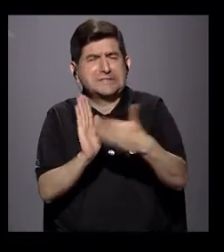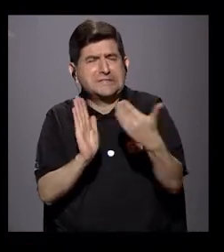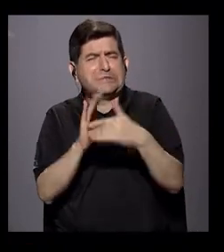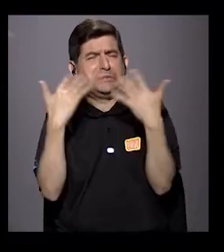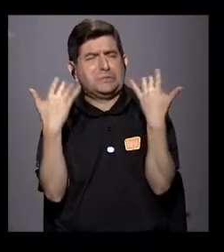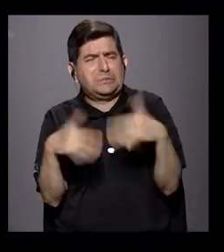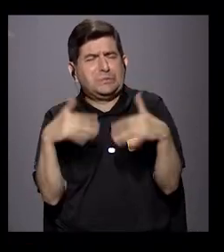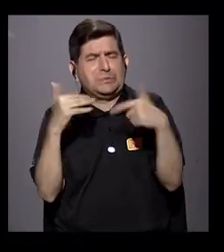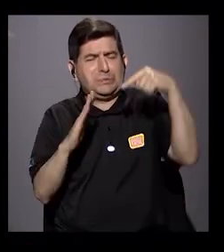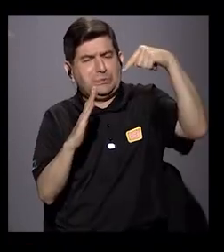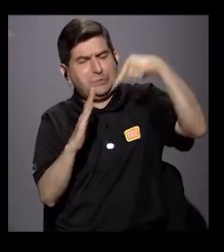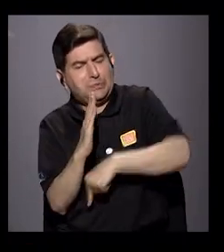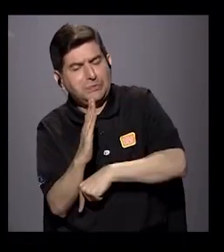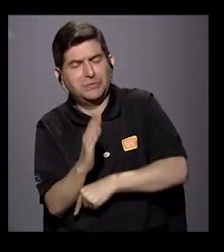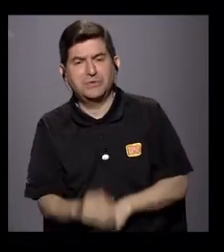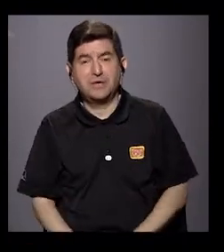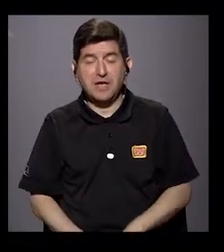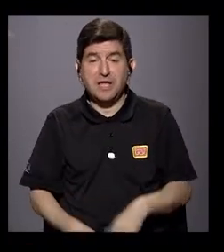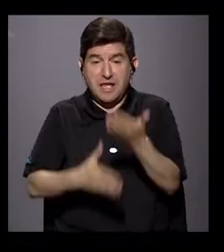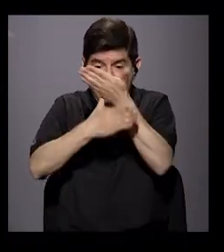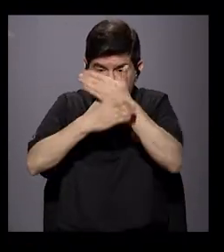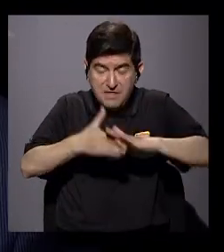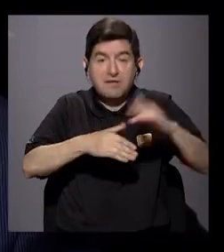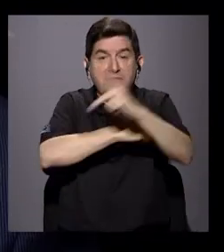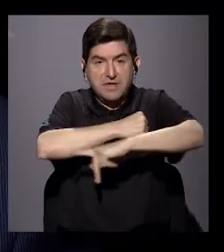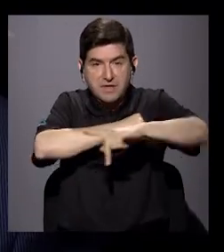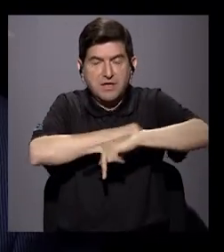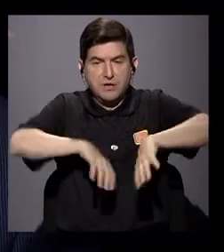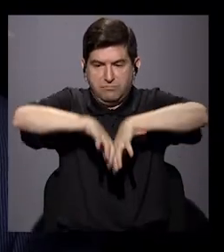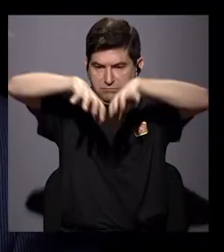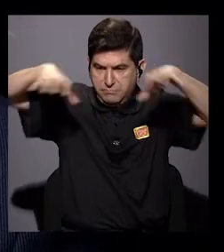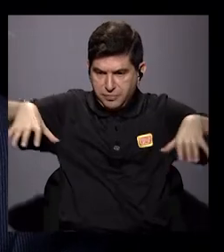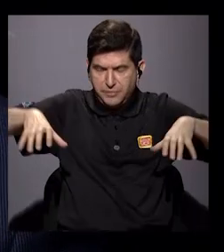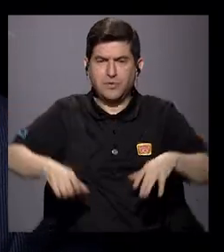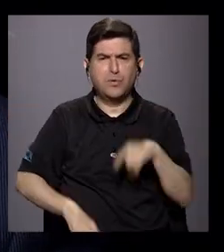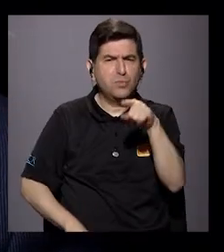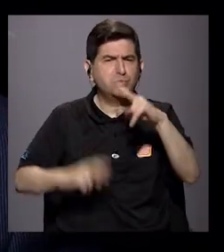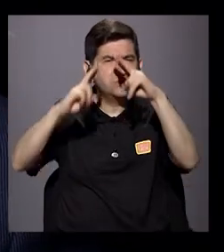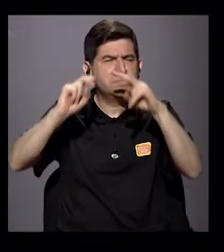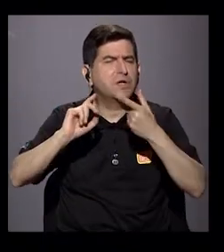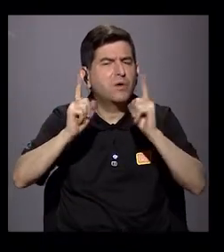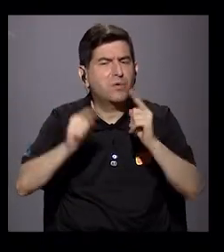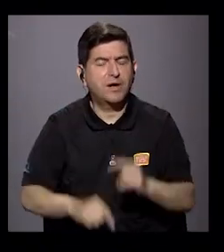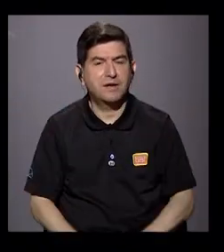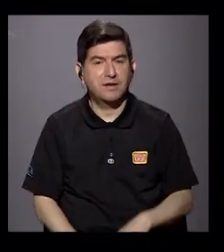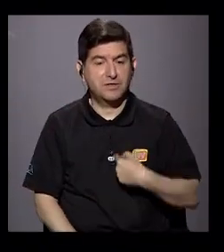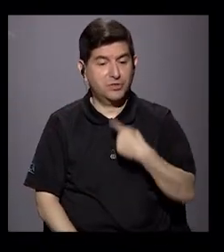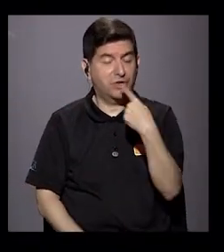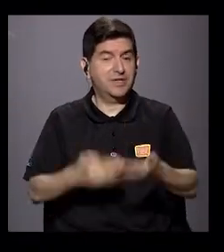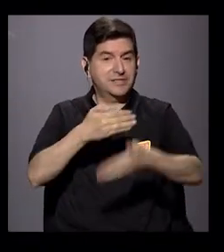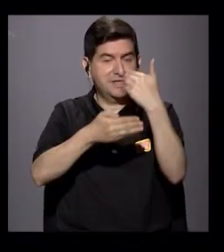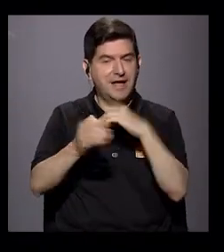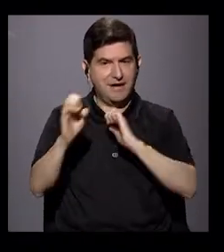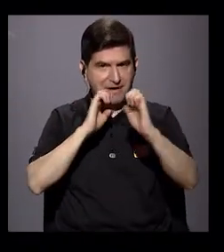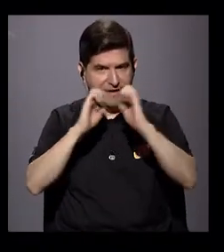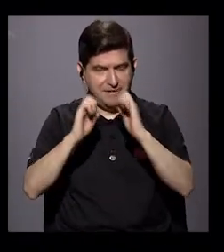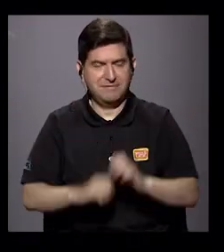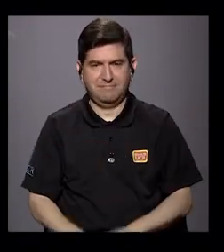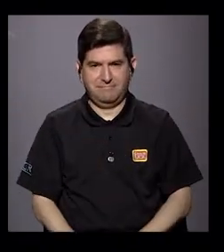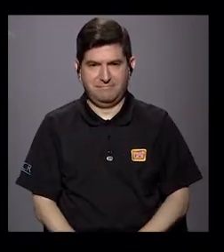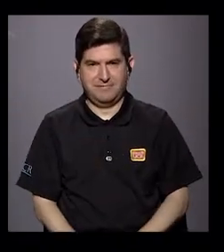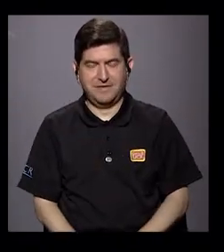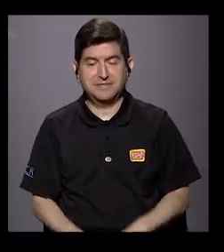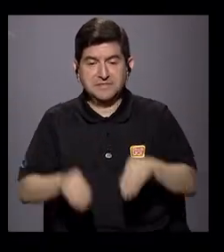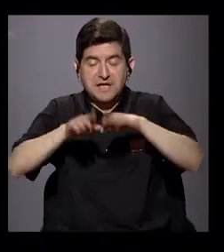lesionados, Luis, y creo que polarizó el país. ¿Qué es la lectura que usted hace? Porque yo le decía, inclusive ahora antes de la entrevista,